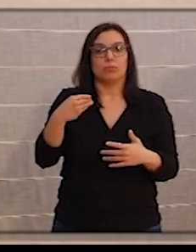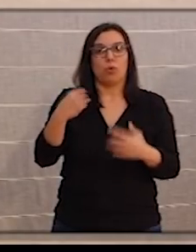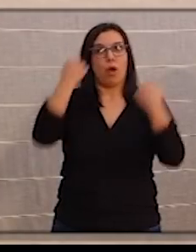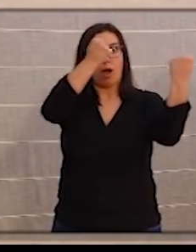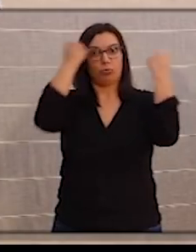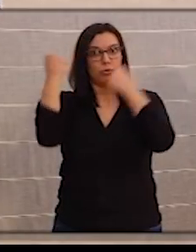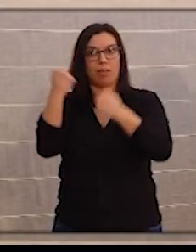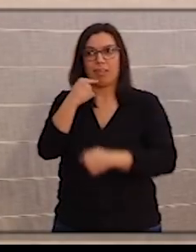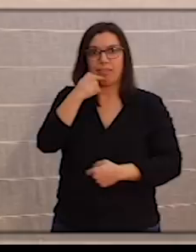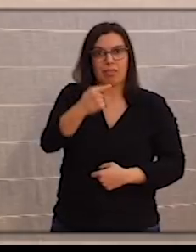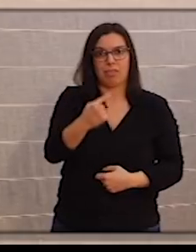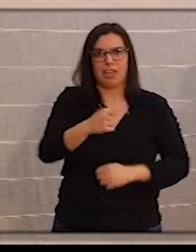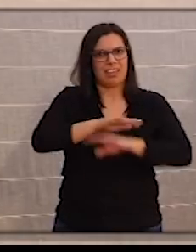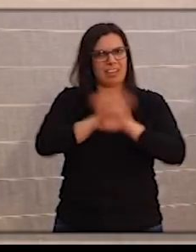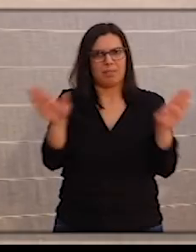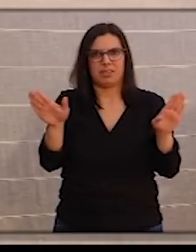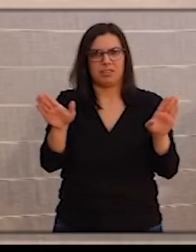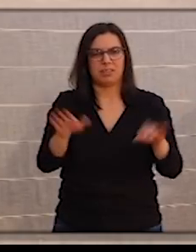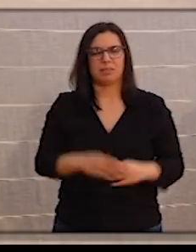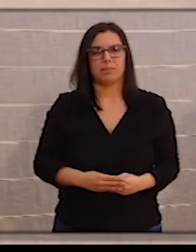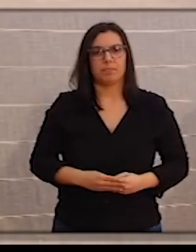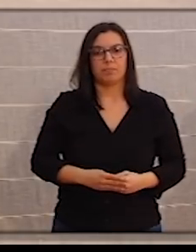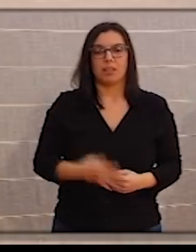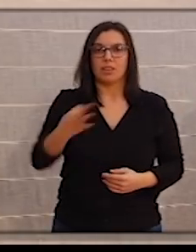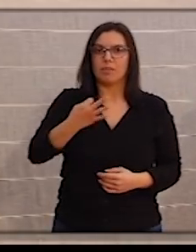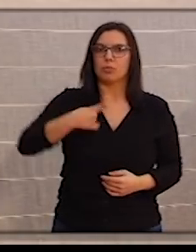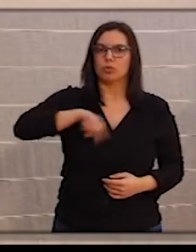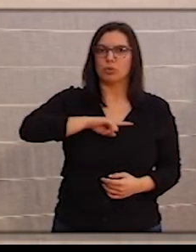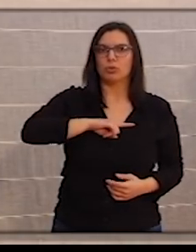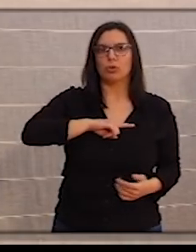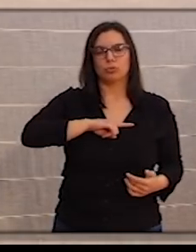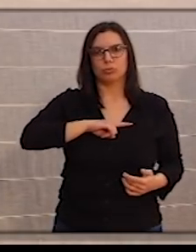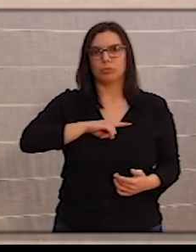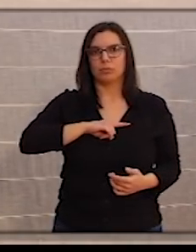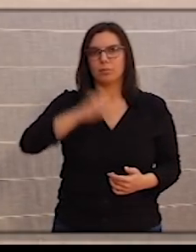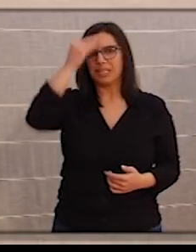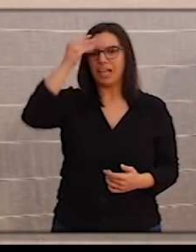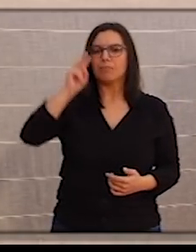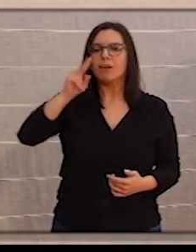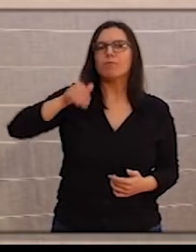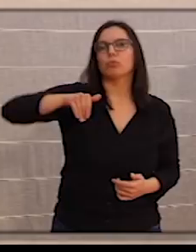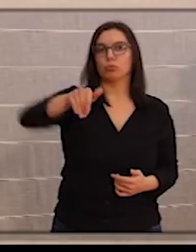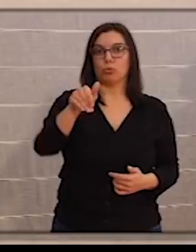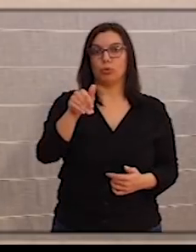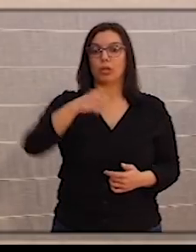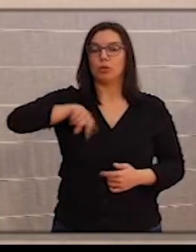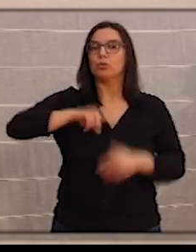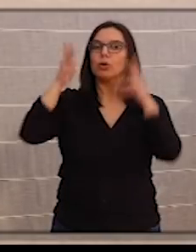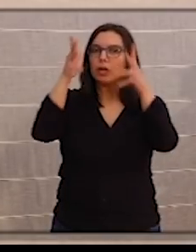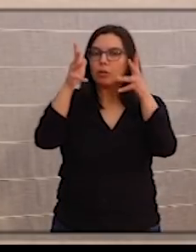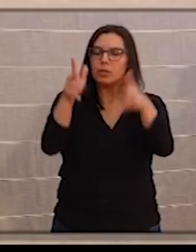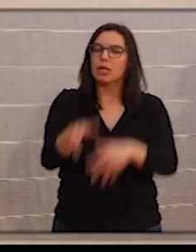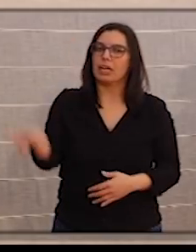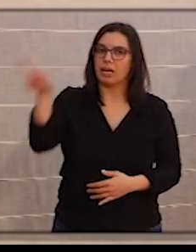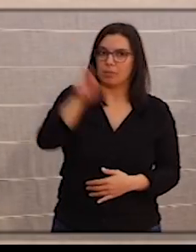las autoridades competentes. Creo que tenemos que mirar desde hoy hacia adelante. Y nuestra recomendación, vuelvo a